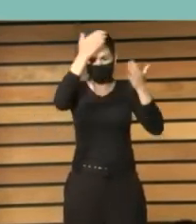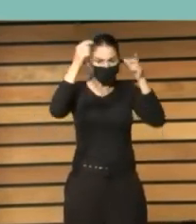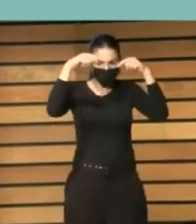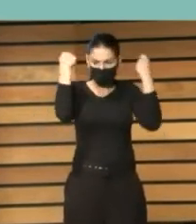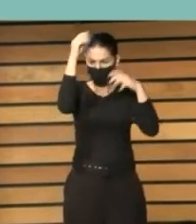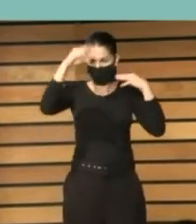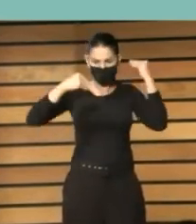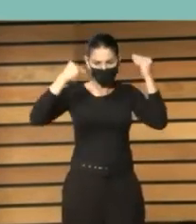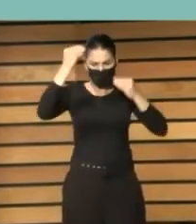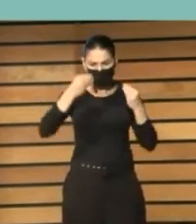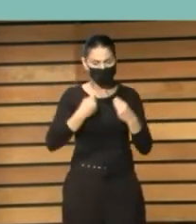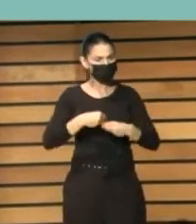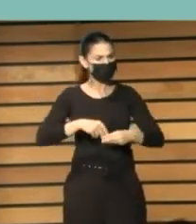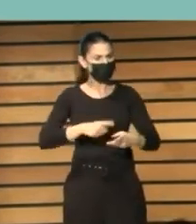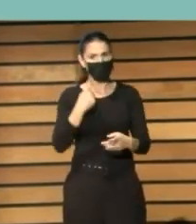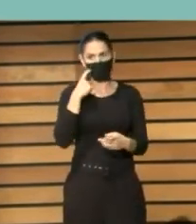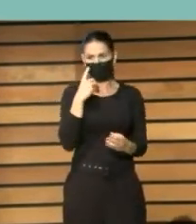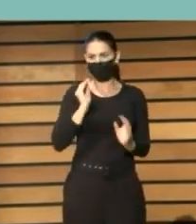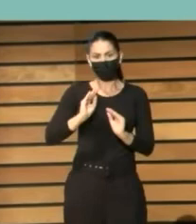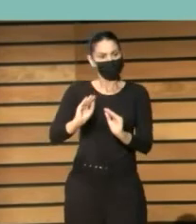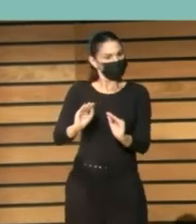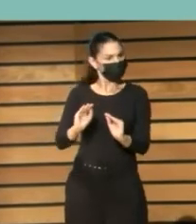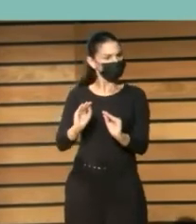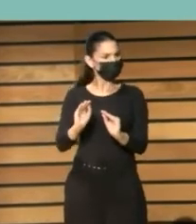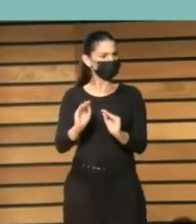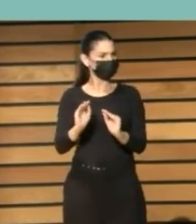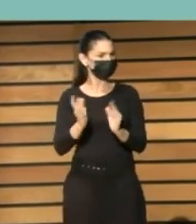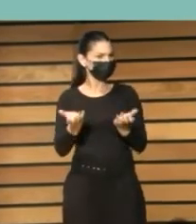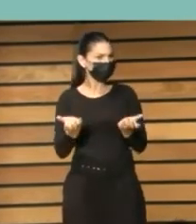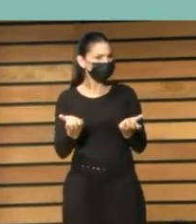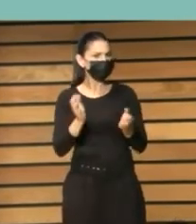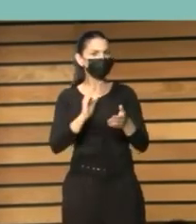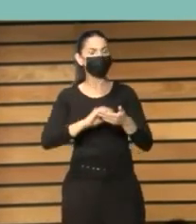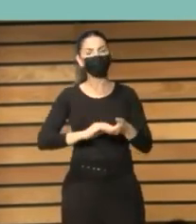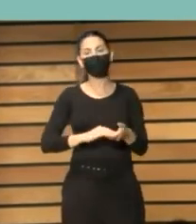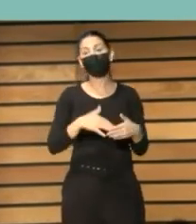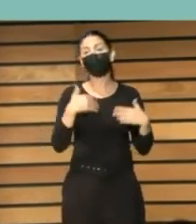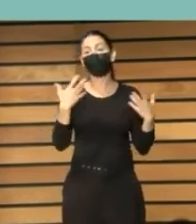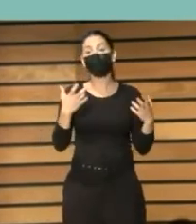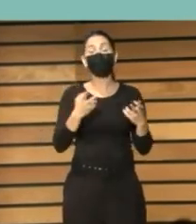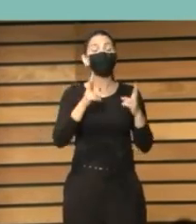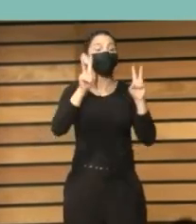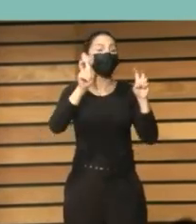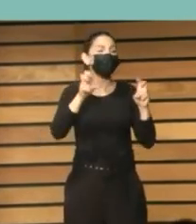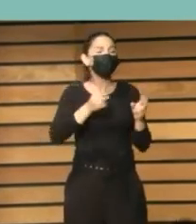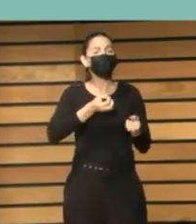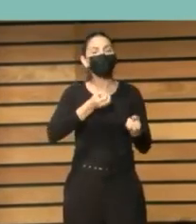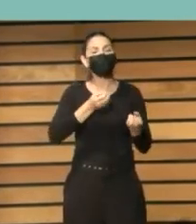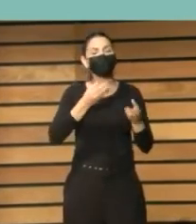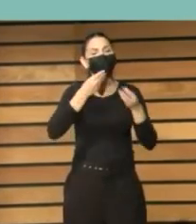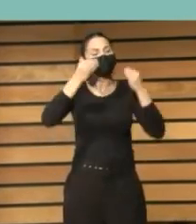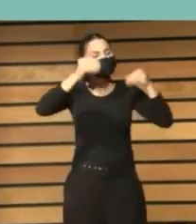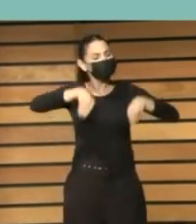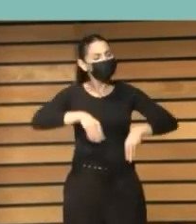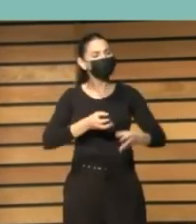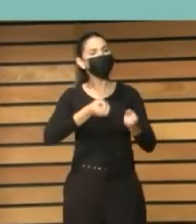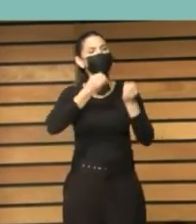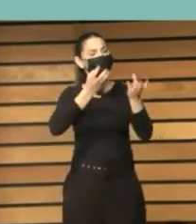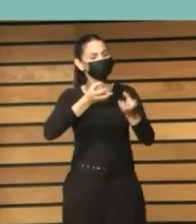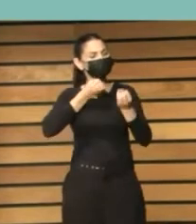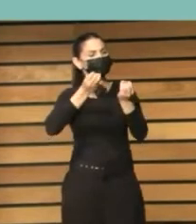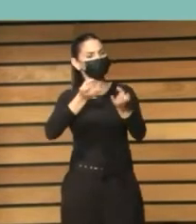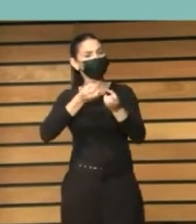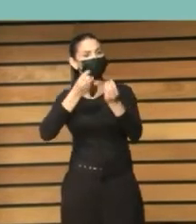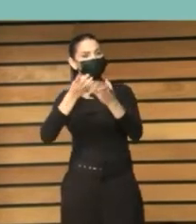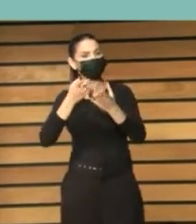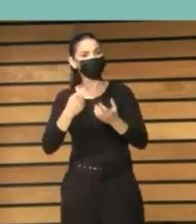confianza pero lo hizo a través de la biblioteca entonces yo creo que con relatos como estos lo que quería era transmitirles que